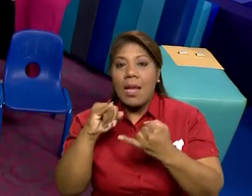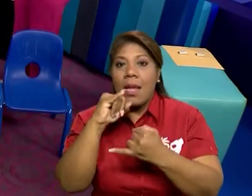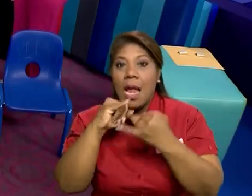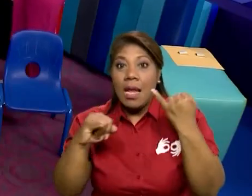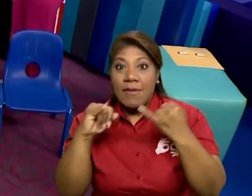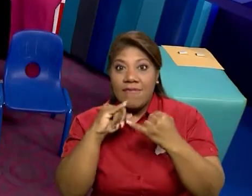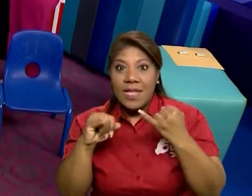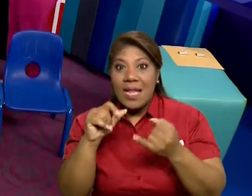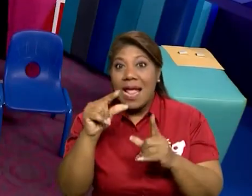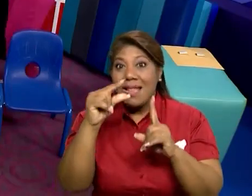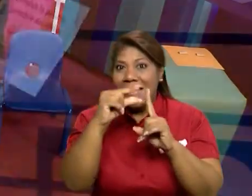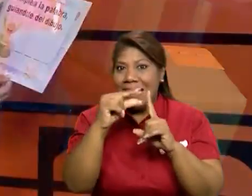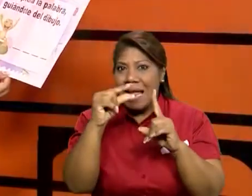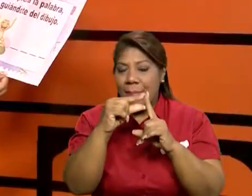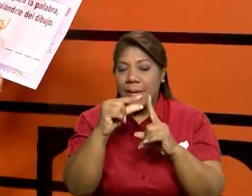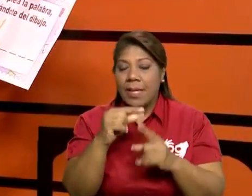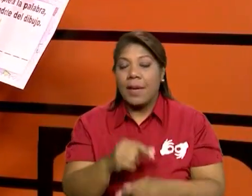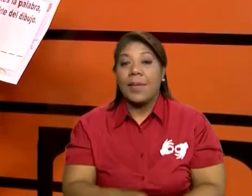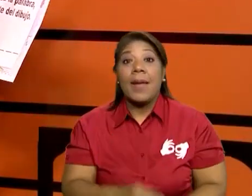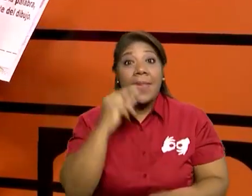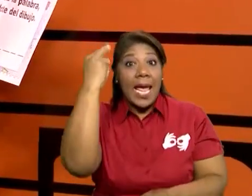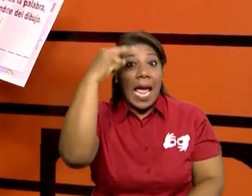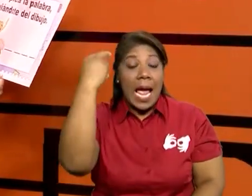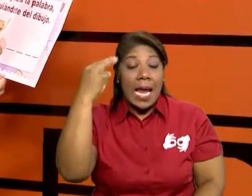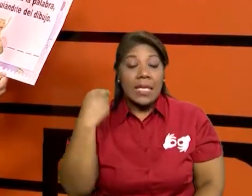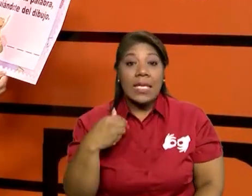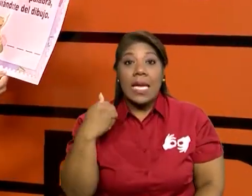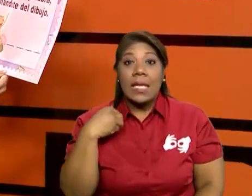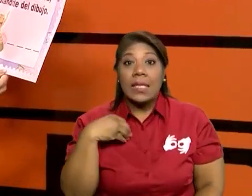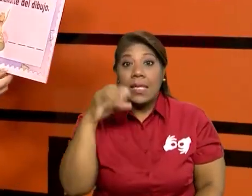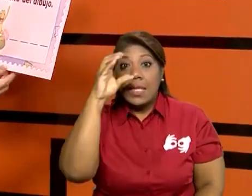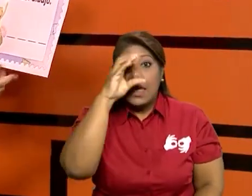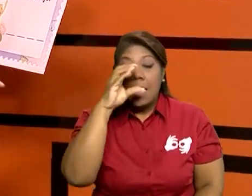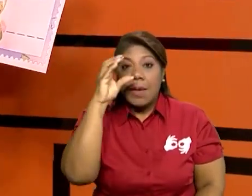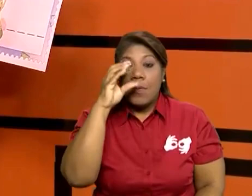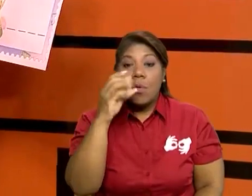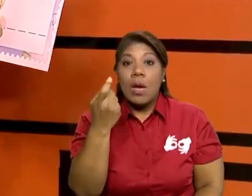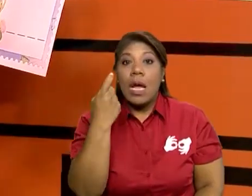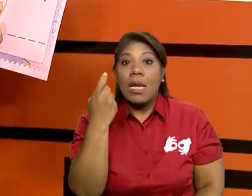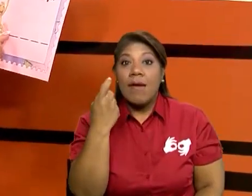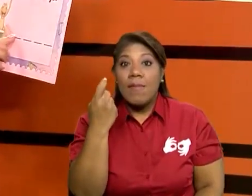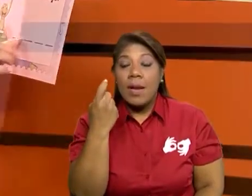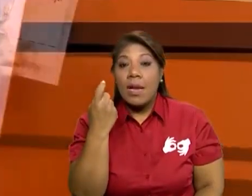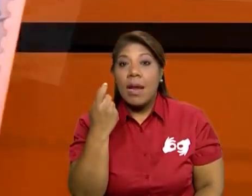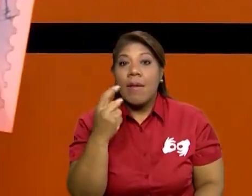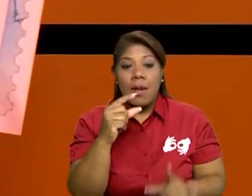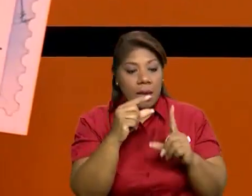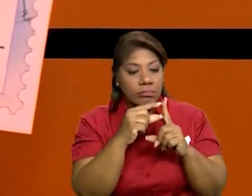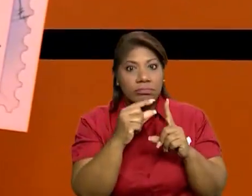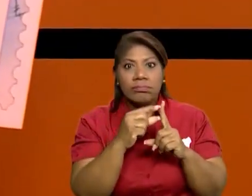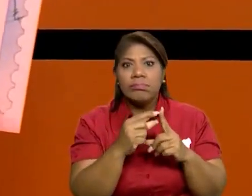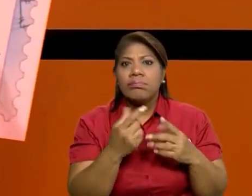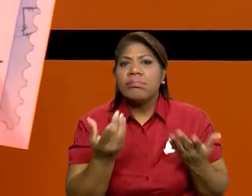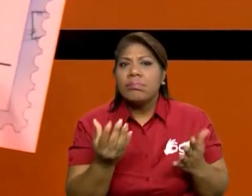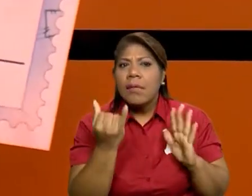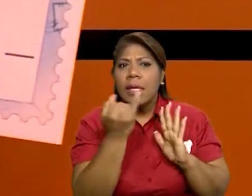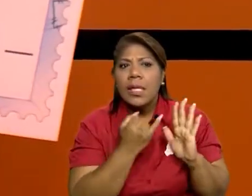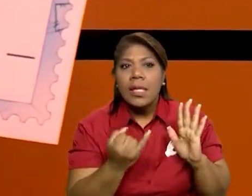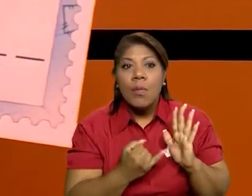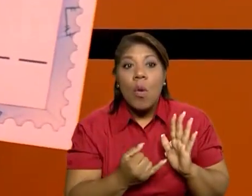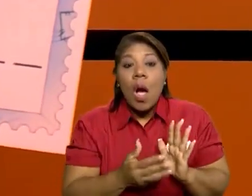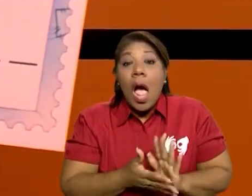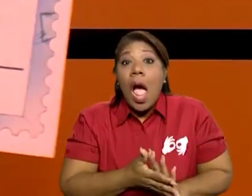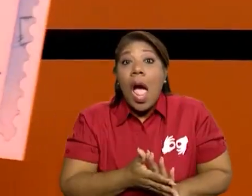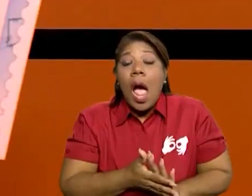Bueno, a mí me tocó. Dice, completa la palabra guiándote del dibujo. Aquí en las líneas tenemos que escribir las letras